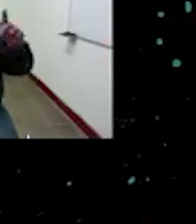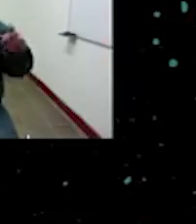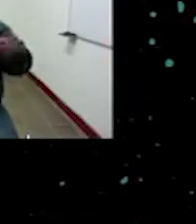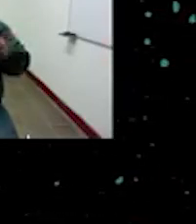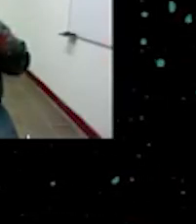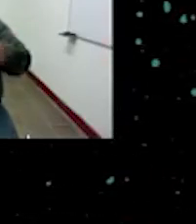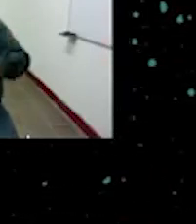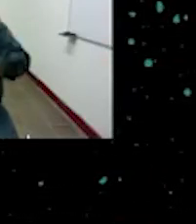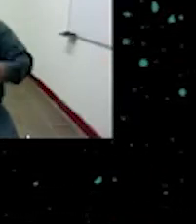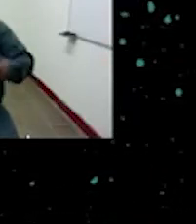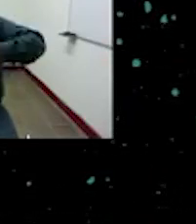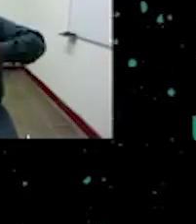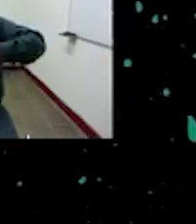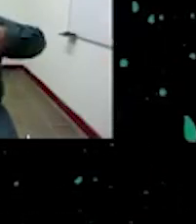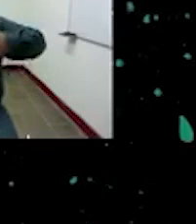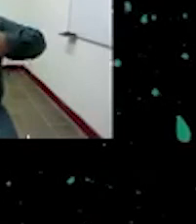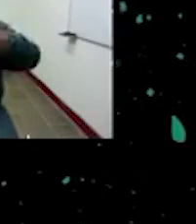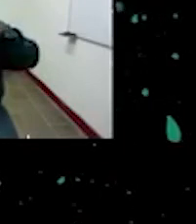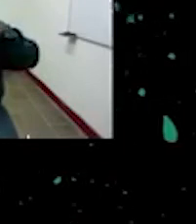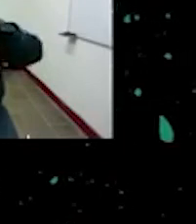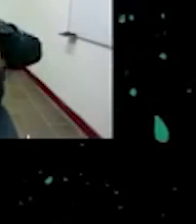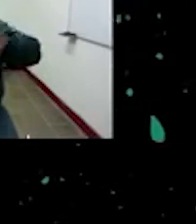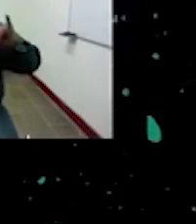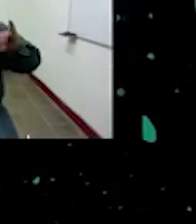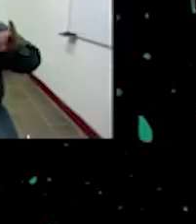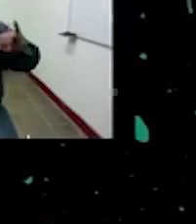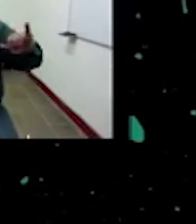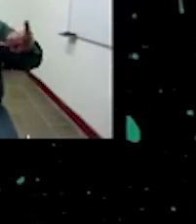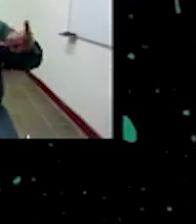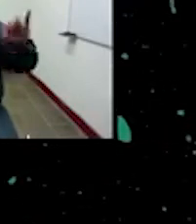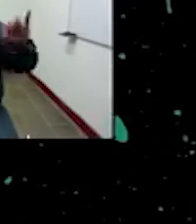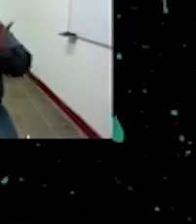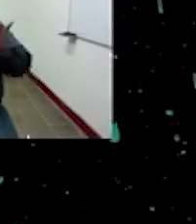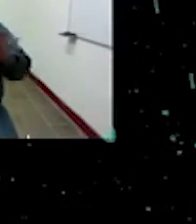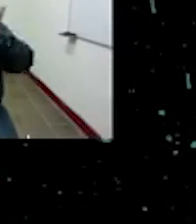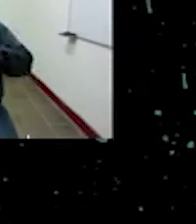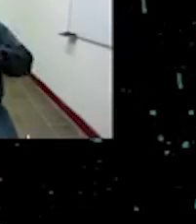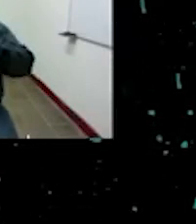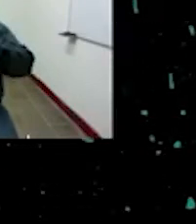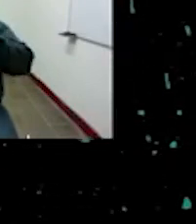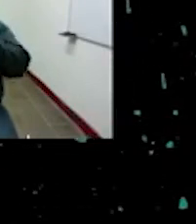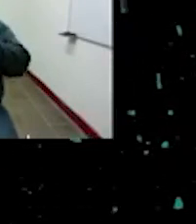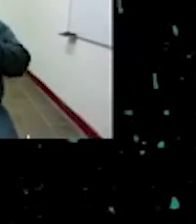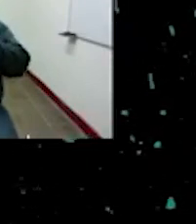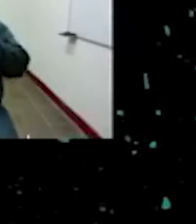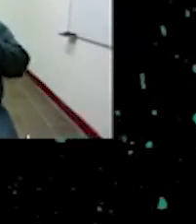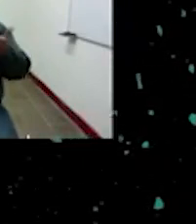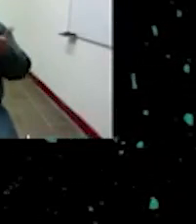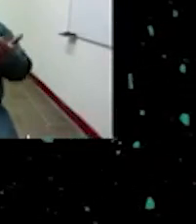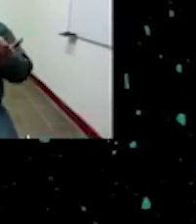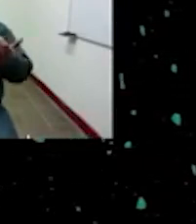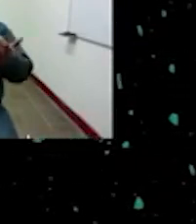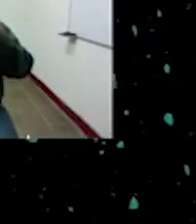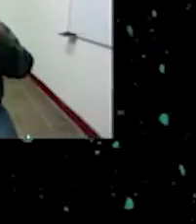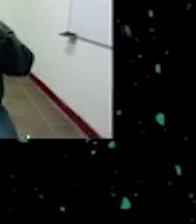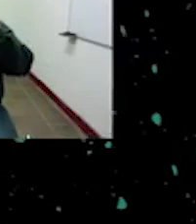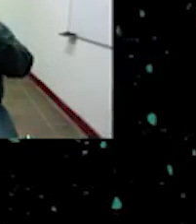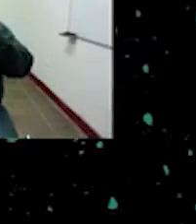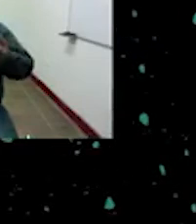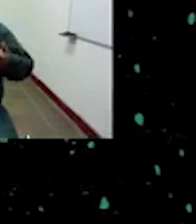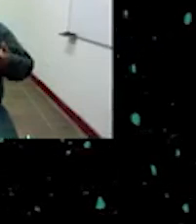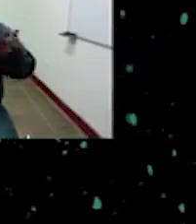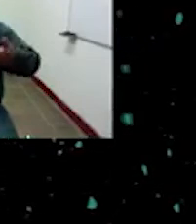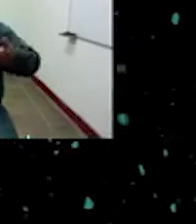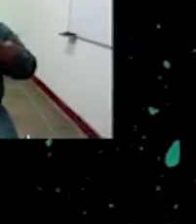pero que están presente y lo importante de ver de ver digamos estos